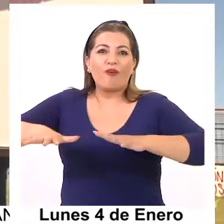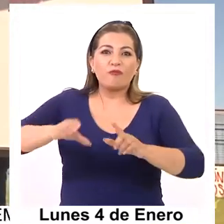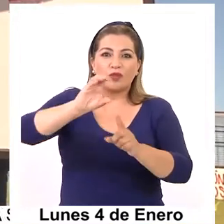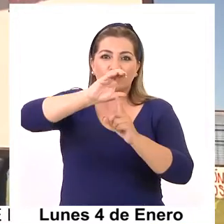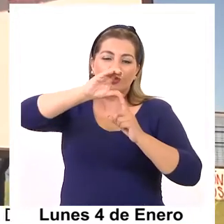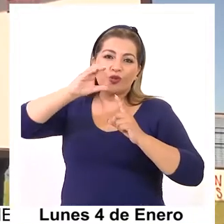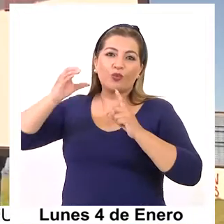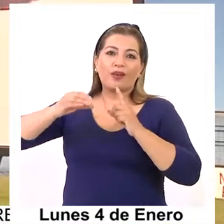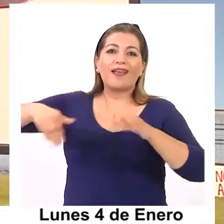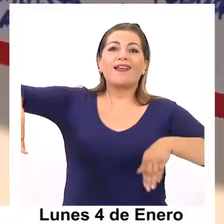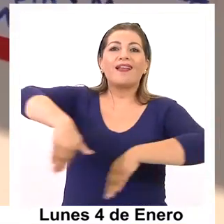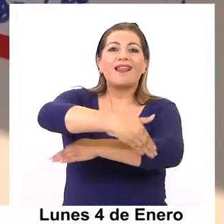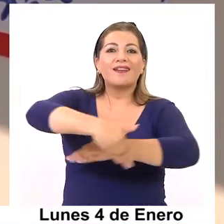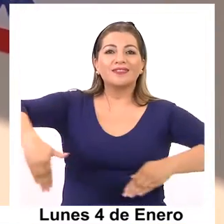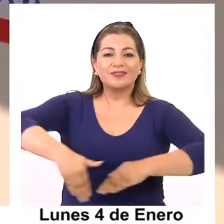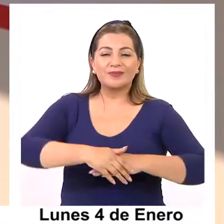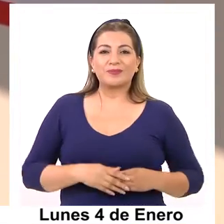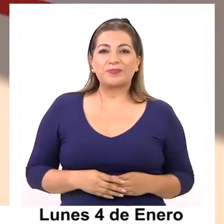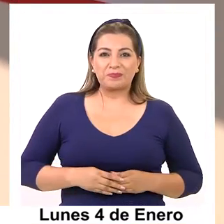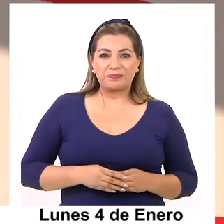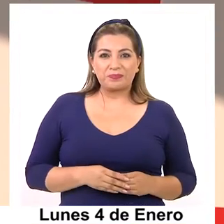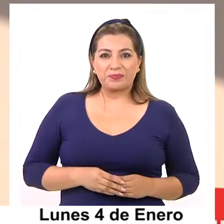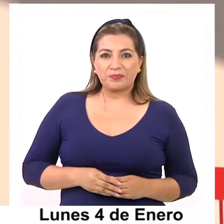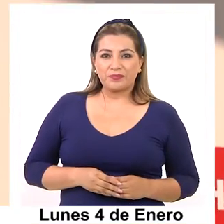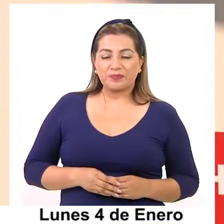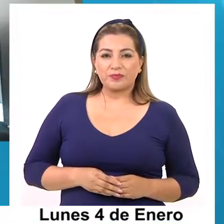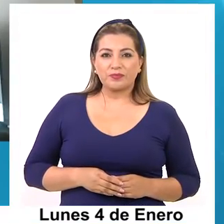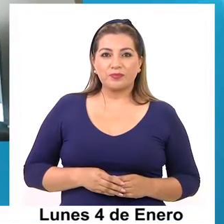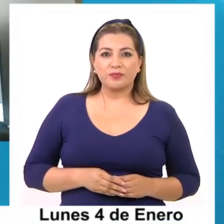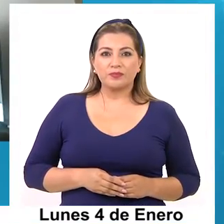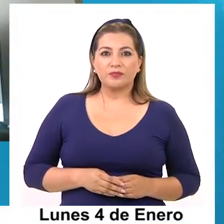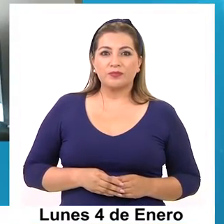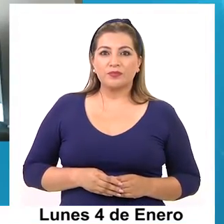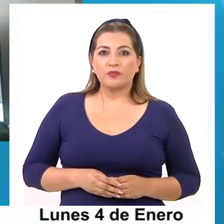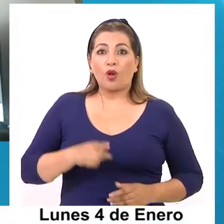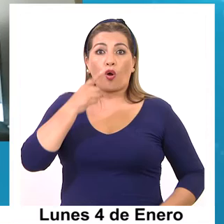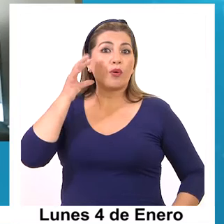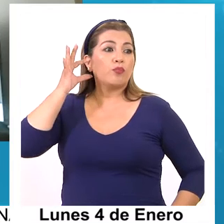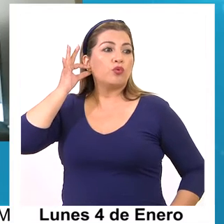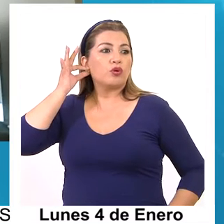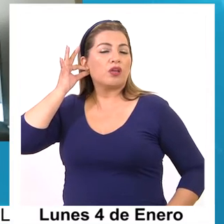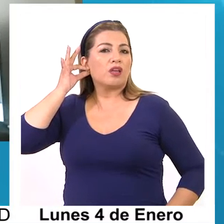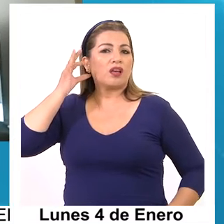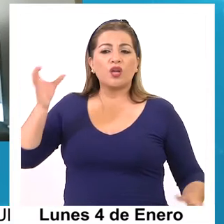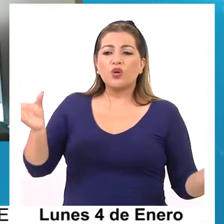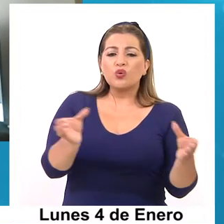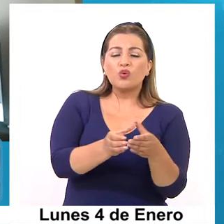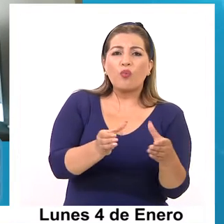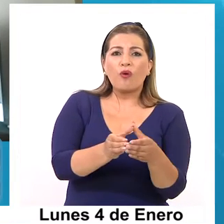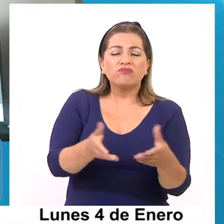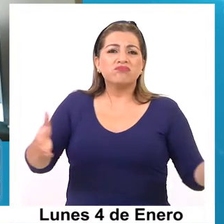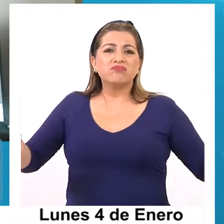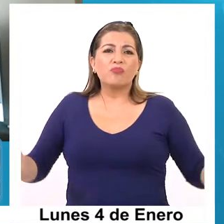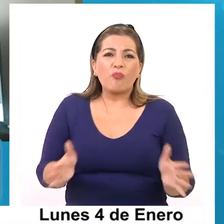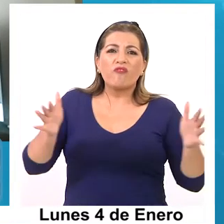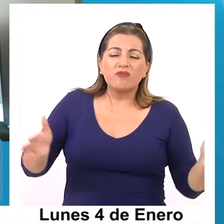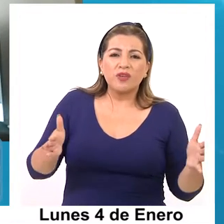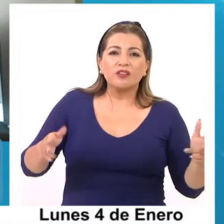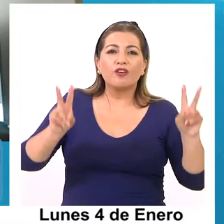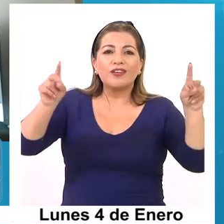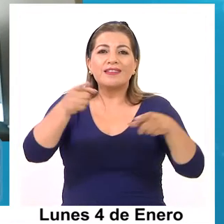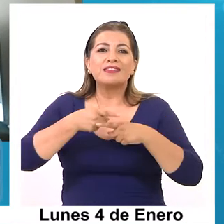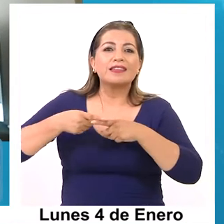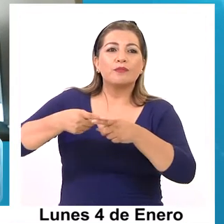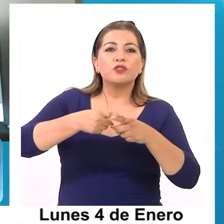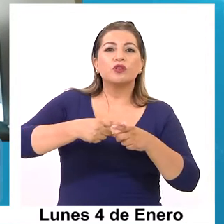cultura en la calle. Un grupo de hombres y mujeres muy motivados con el tema social, porque ellos vienen